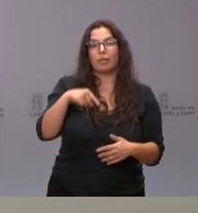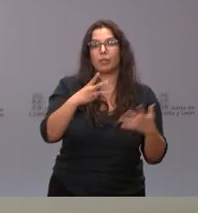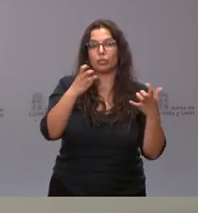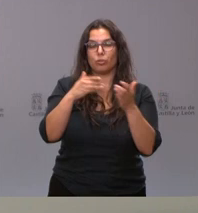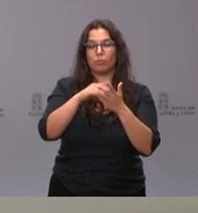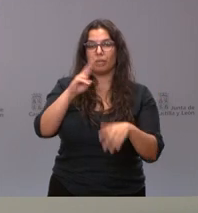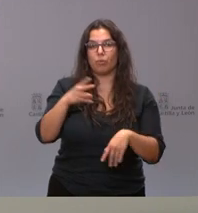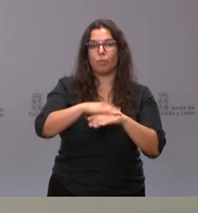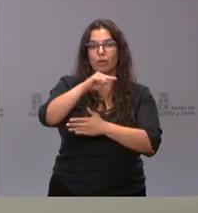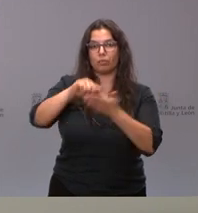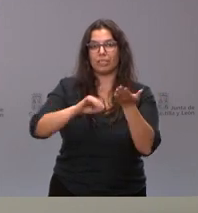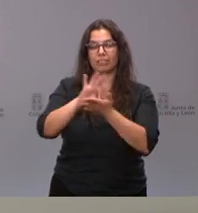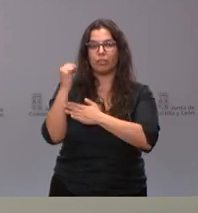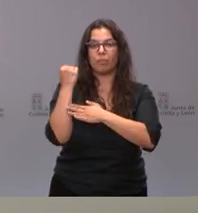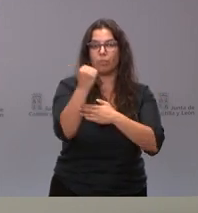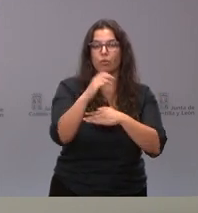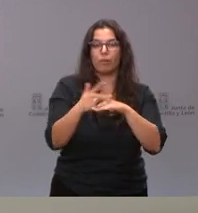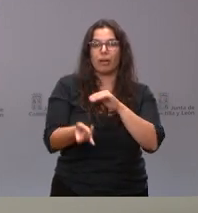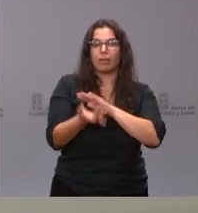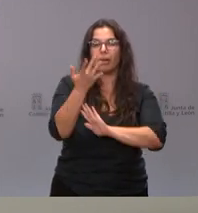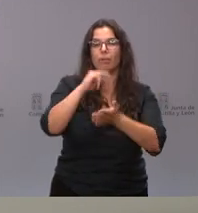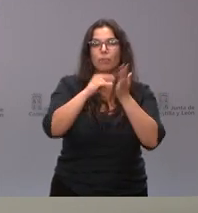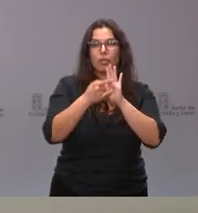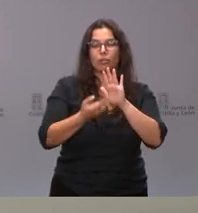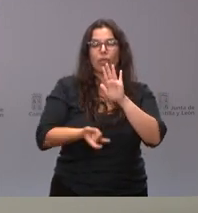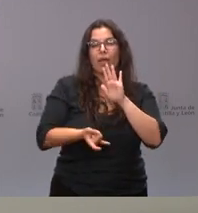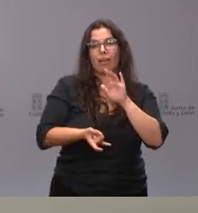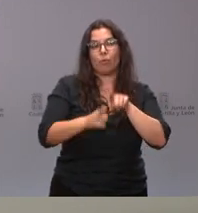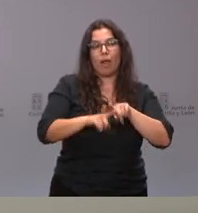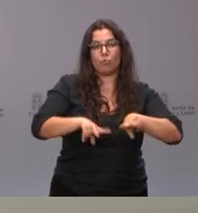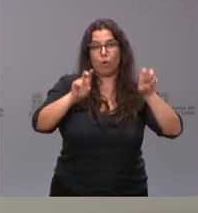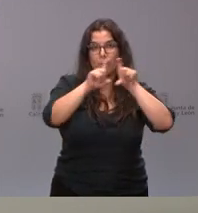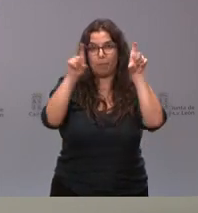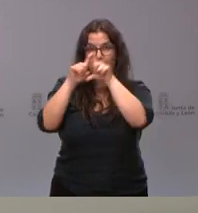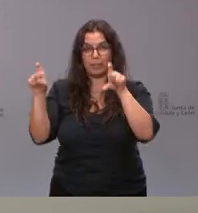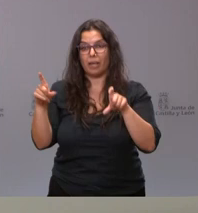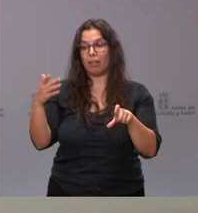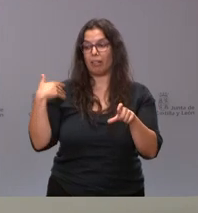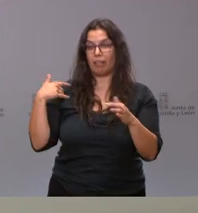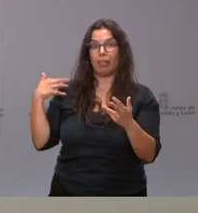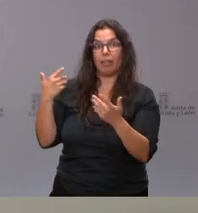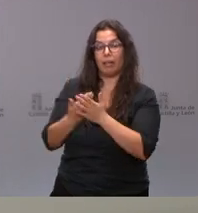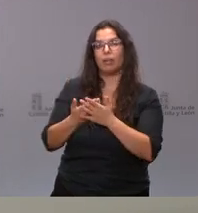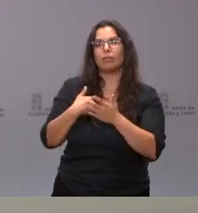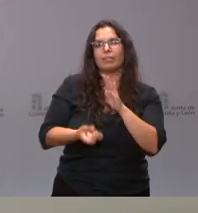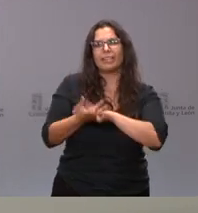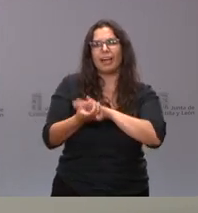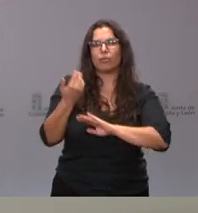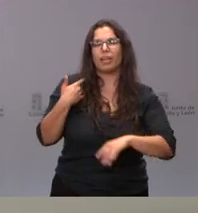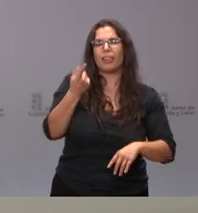acordar los servicios de apoyo para la aceleradora de proyectos de emprendimiento, que nos ha permitido en los últimos años la creación de 144